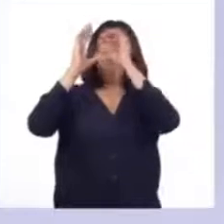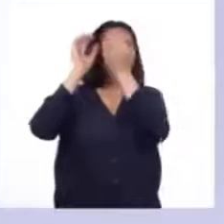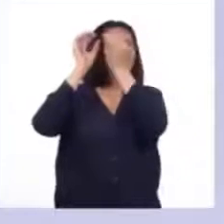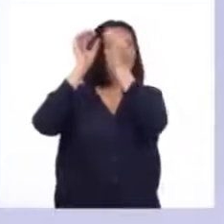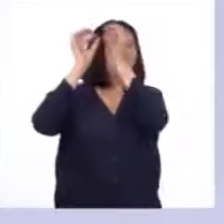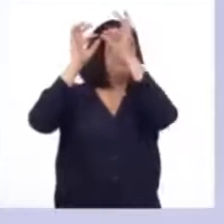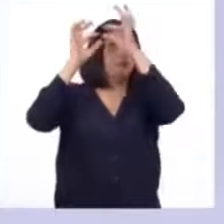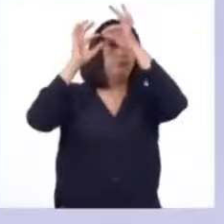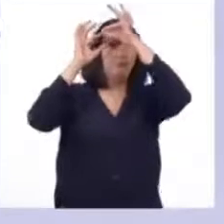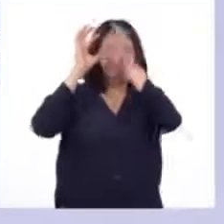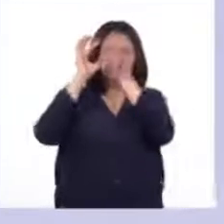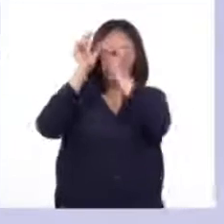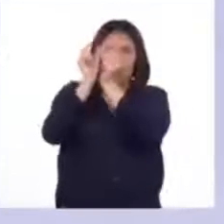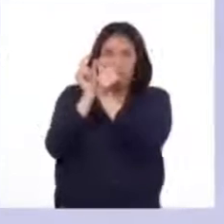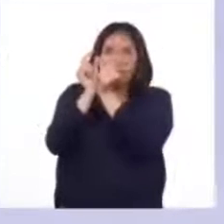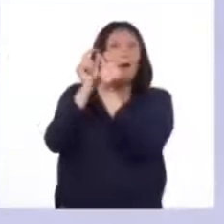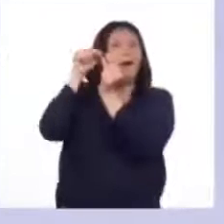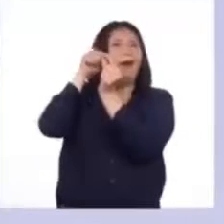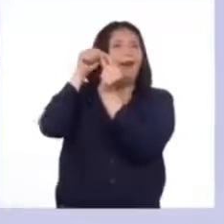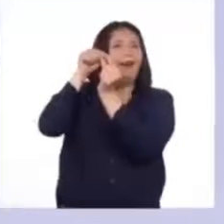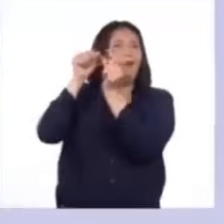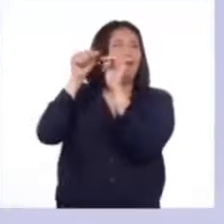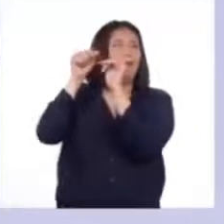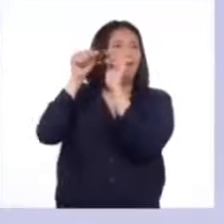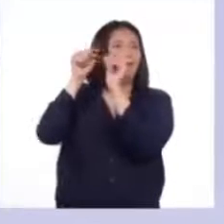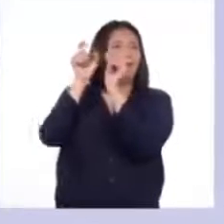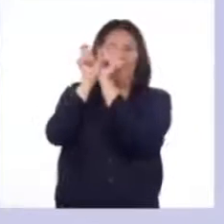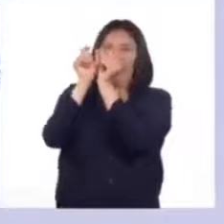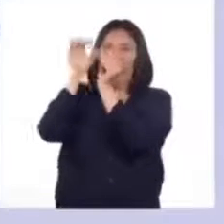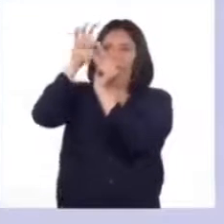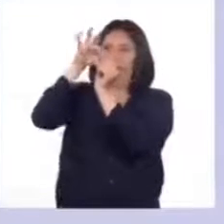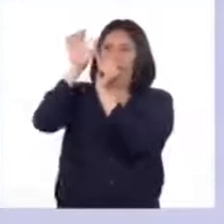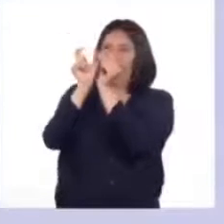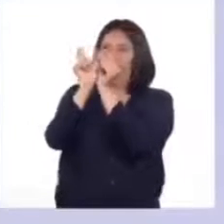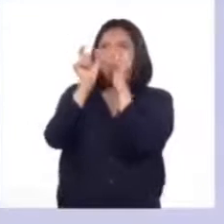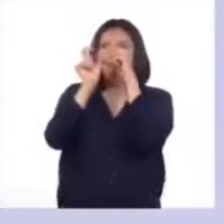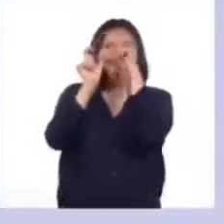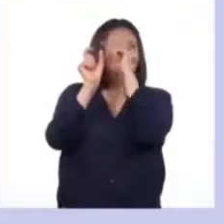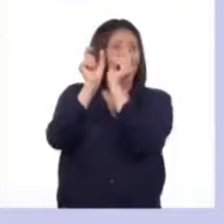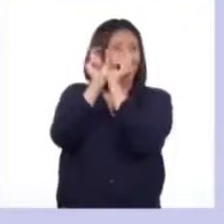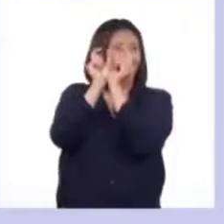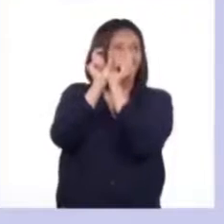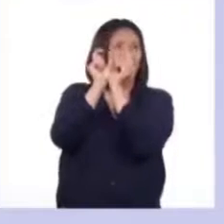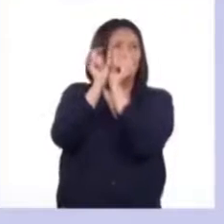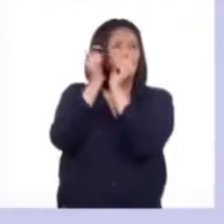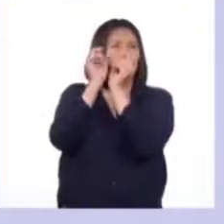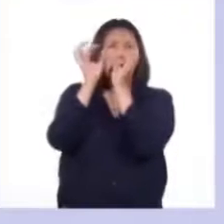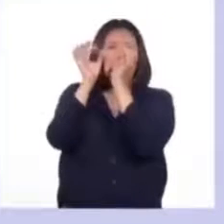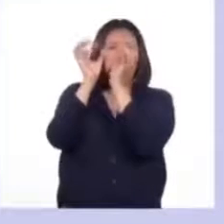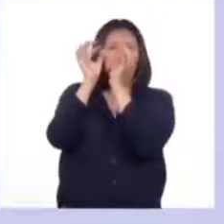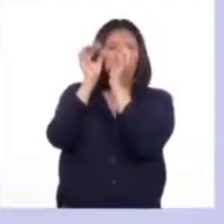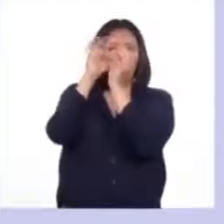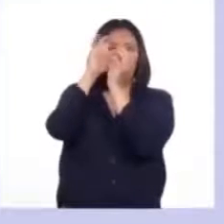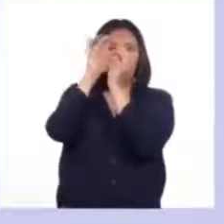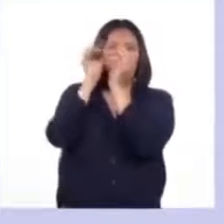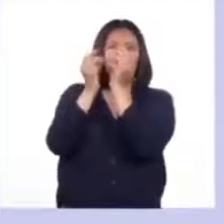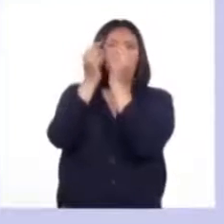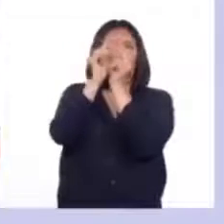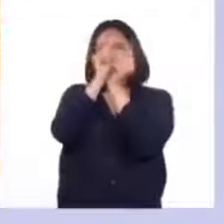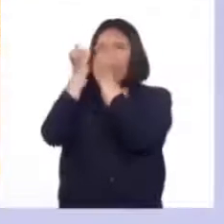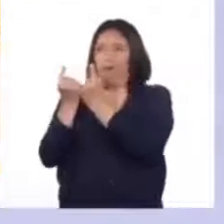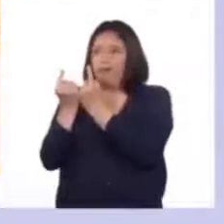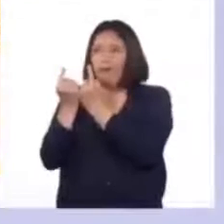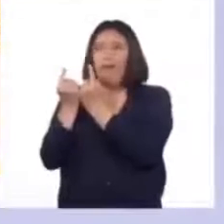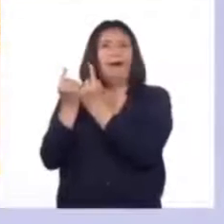una hormona que viaja hasta la glándula pituitaria y la activa. La glándula pituitaria entonces produce dos hormonas que viajan